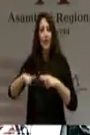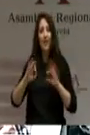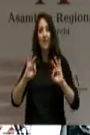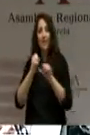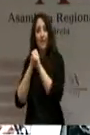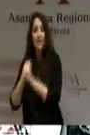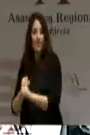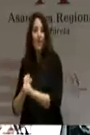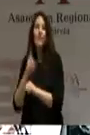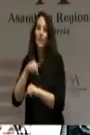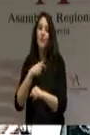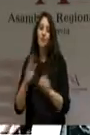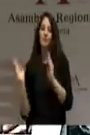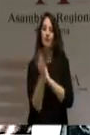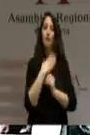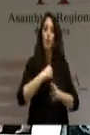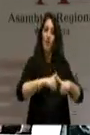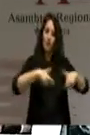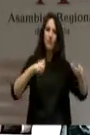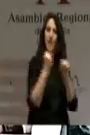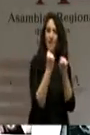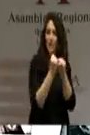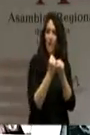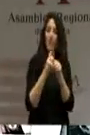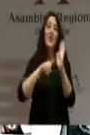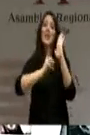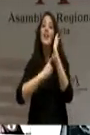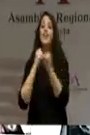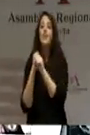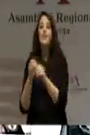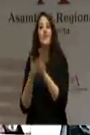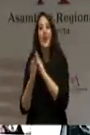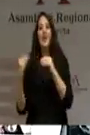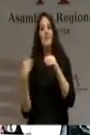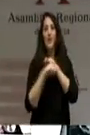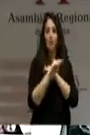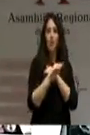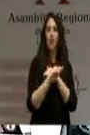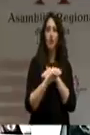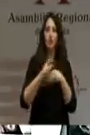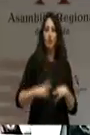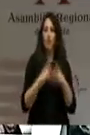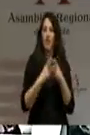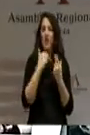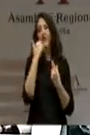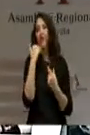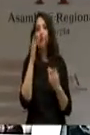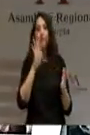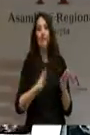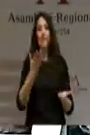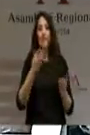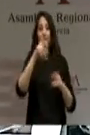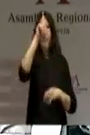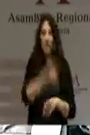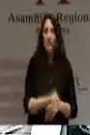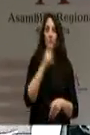e indirecta. La ley de dependencia es un sistema de inversión social, no es un gasto. Es mucho más barato atender a las personas